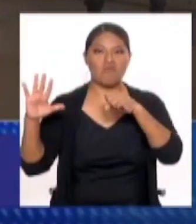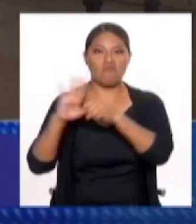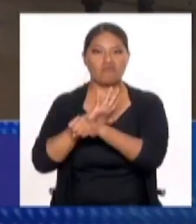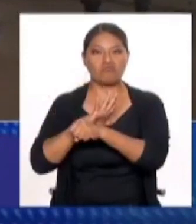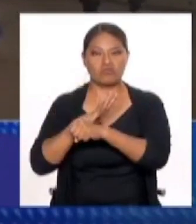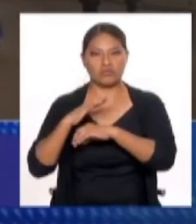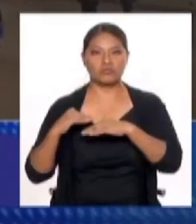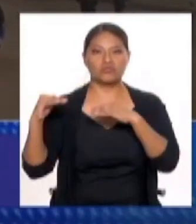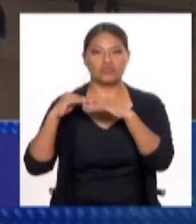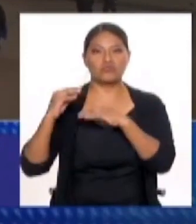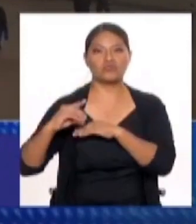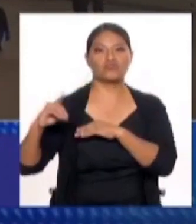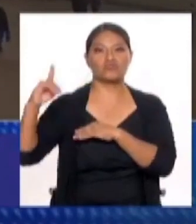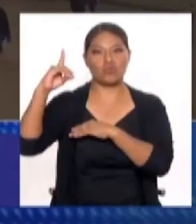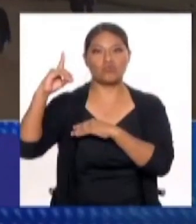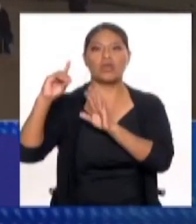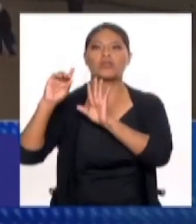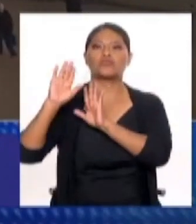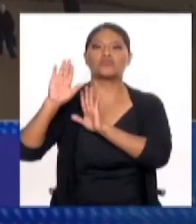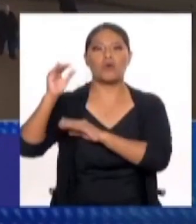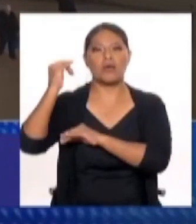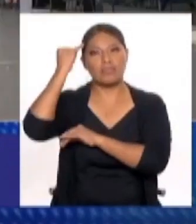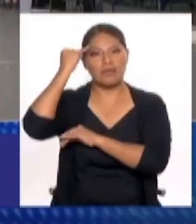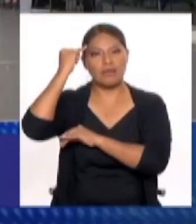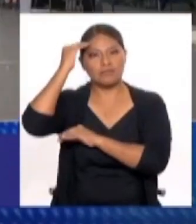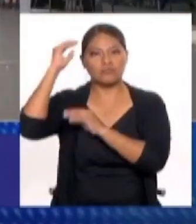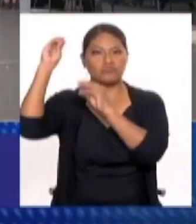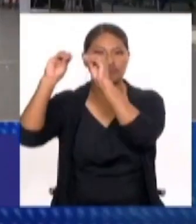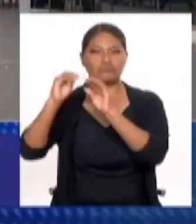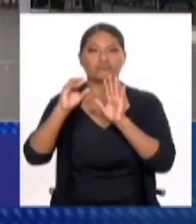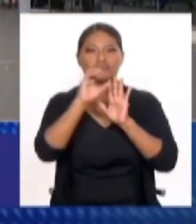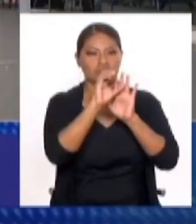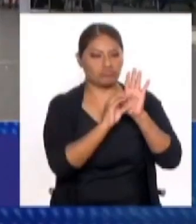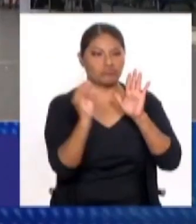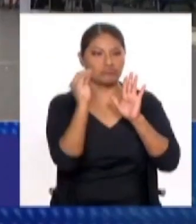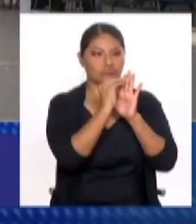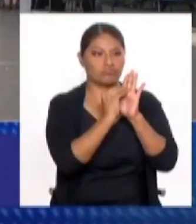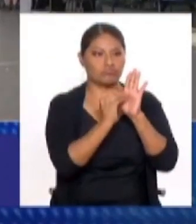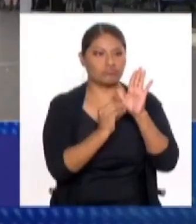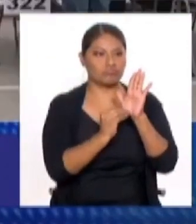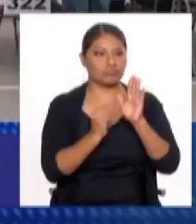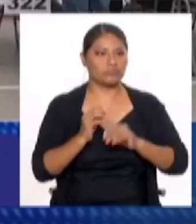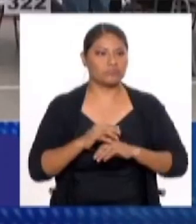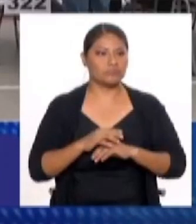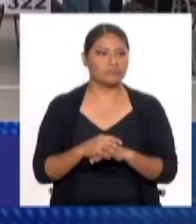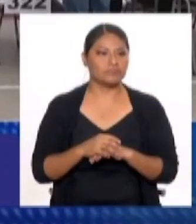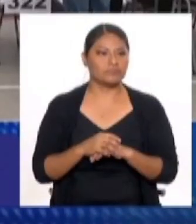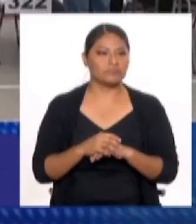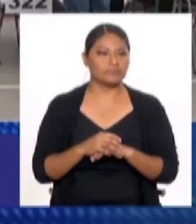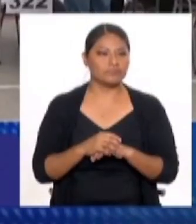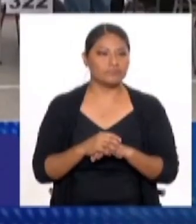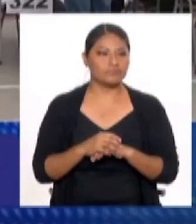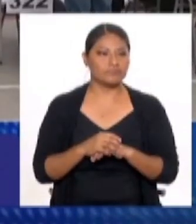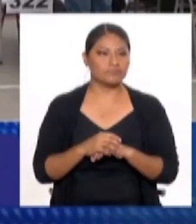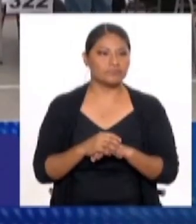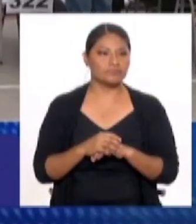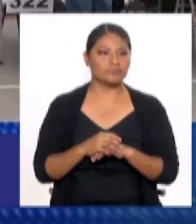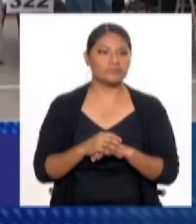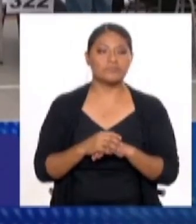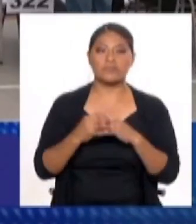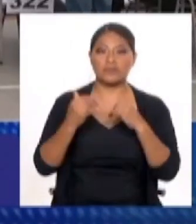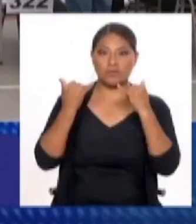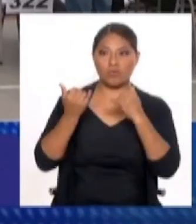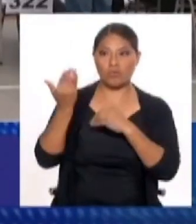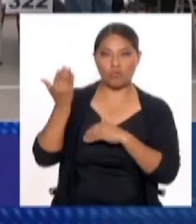proponer cosas para la constitución, ¿ya? Lo que hoy día el presidente